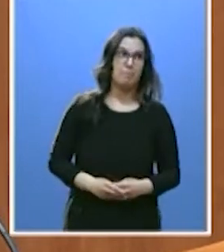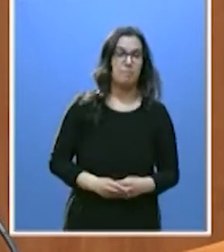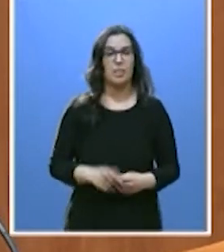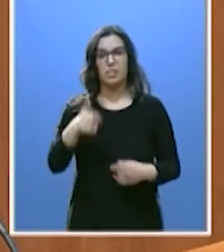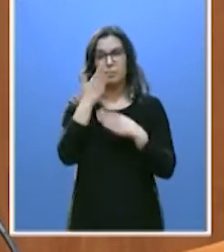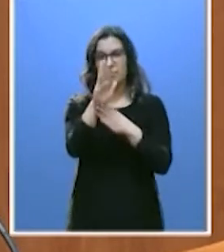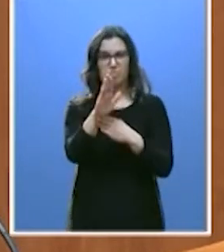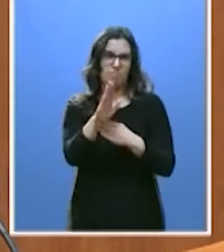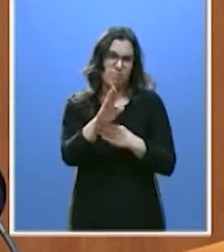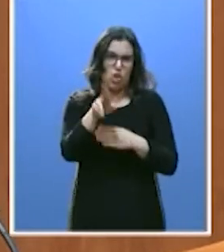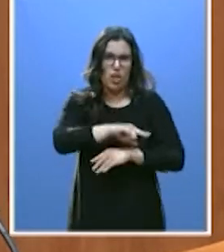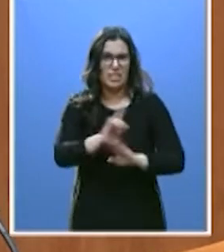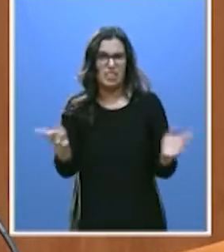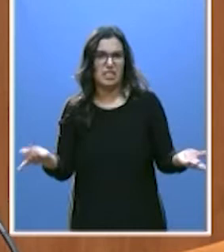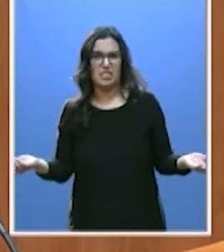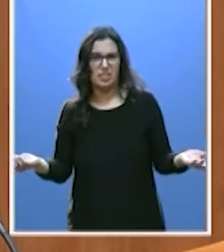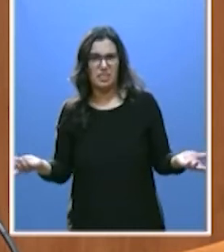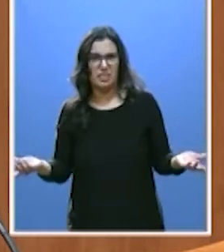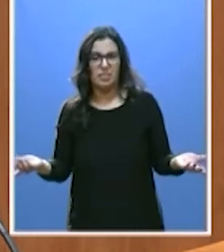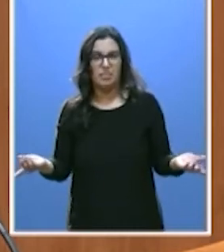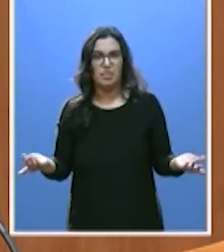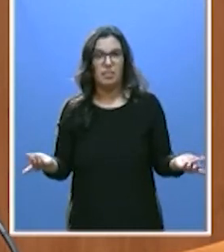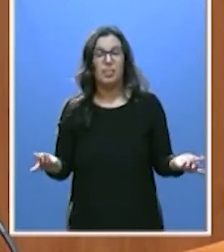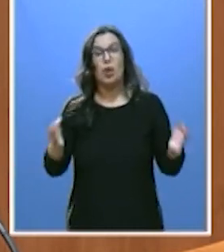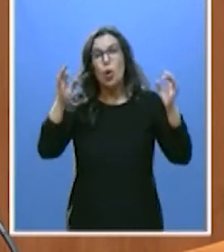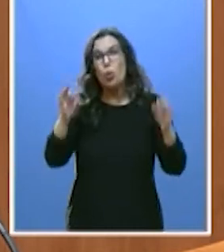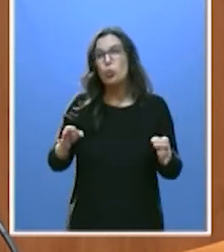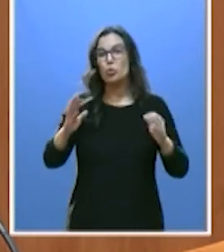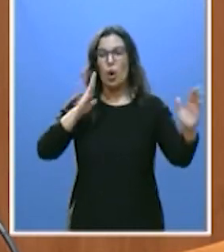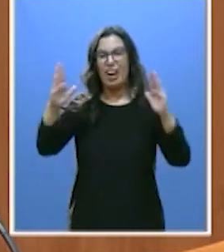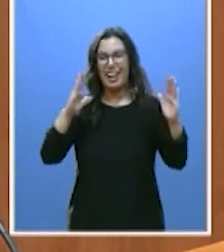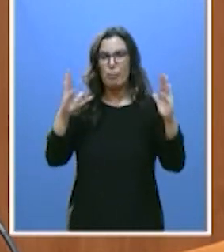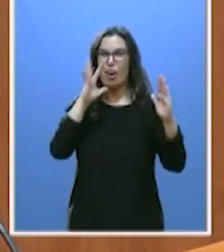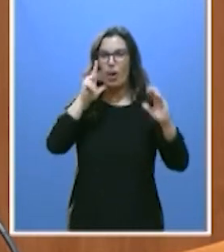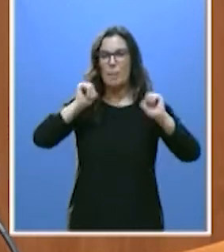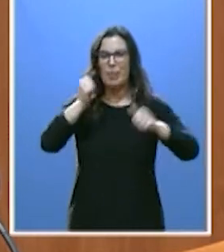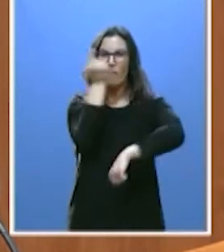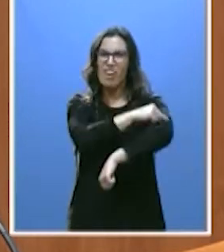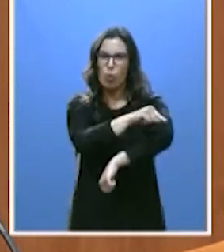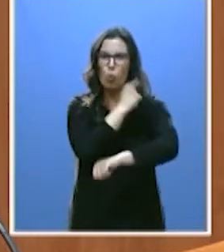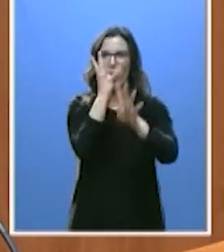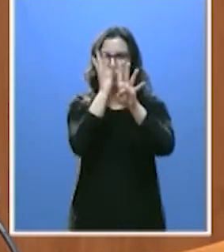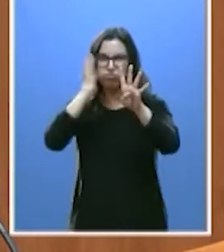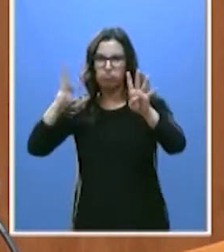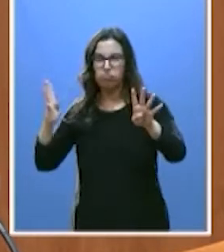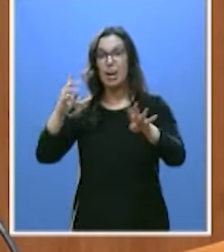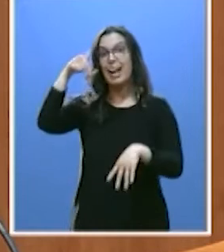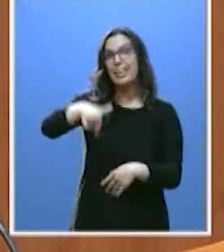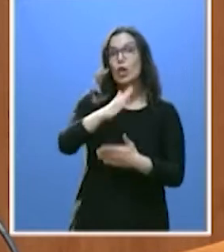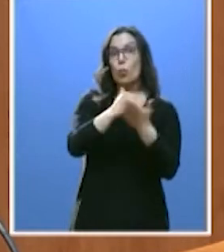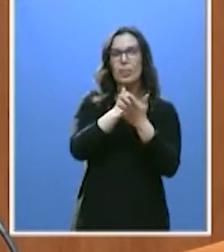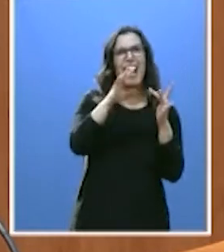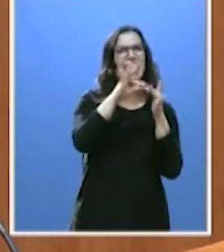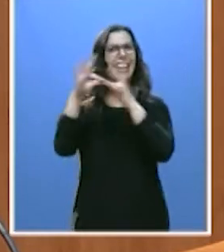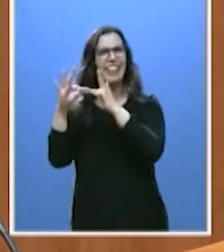Cualquier cosa menos sensata. Que en mitad de la campaña de vacunación, cuando esta comunidad lidera la